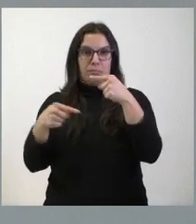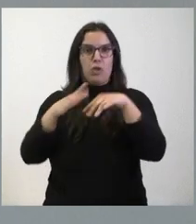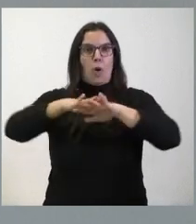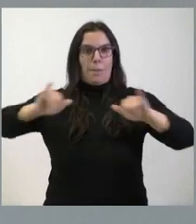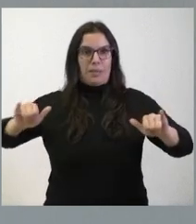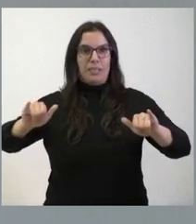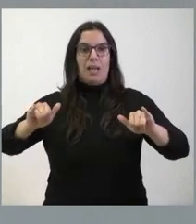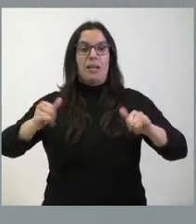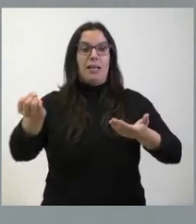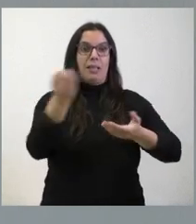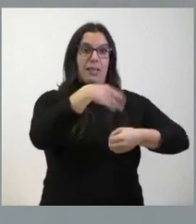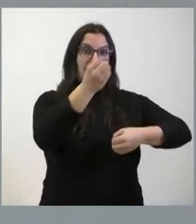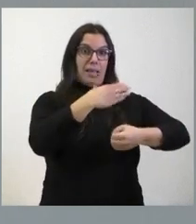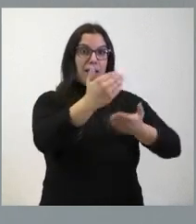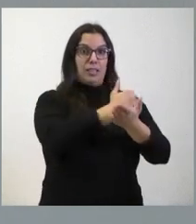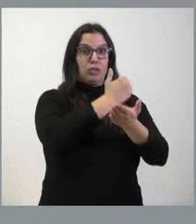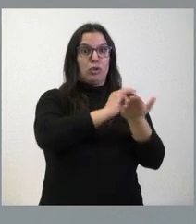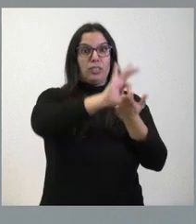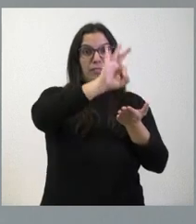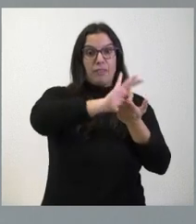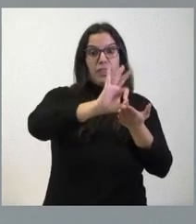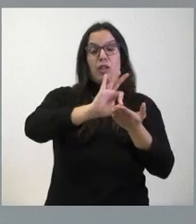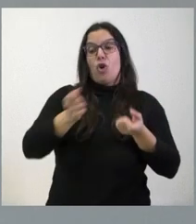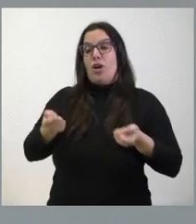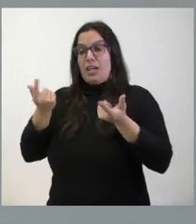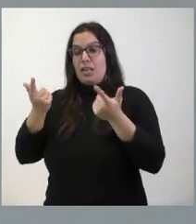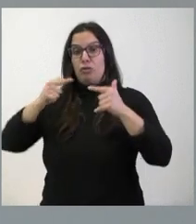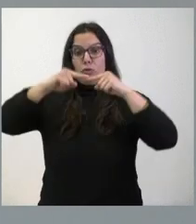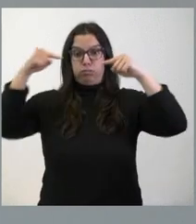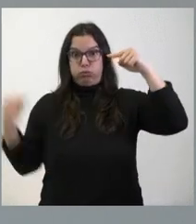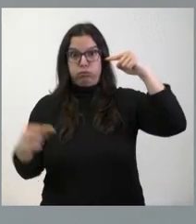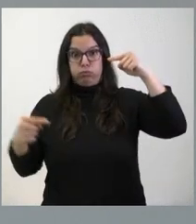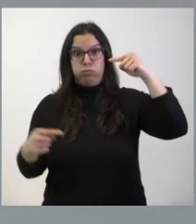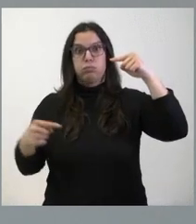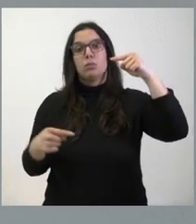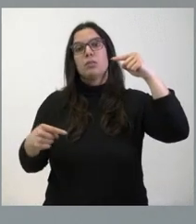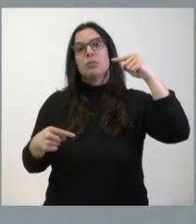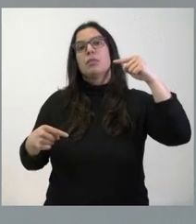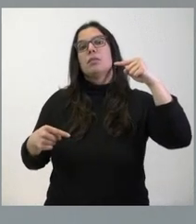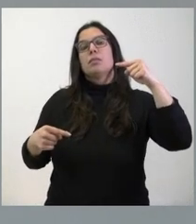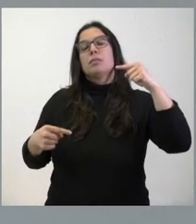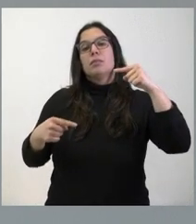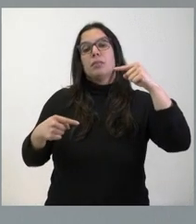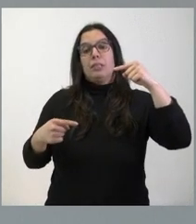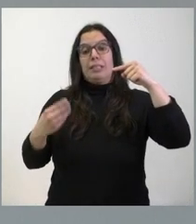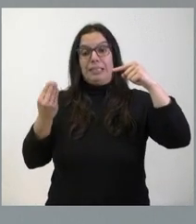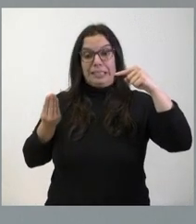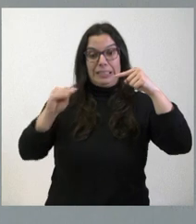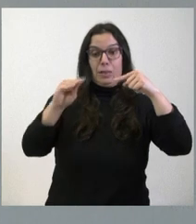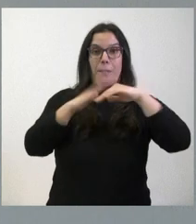los ingresos del servicio y el gasto en el que se incurre por prestarlo, que en los